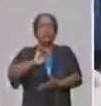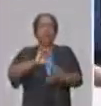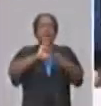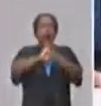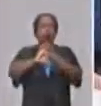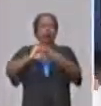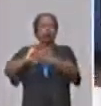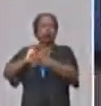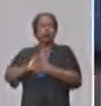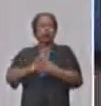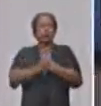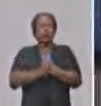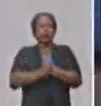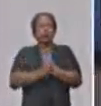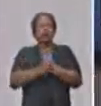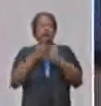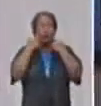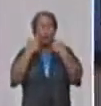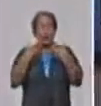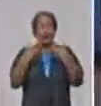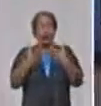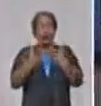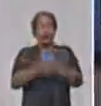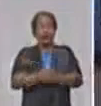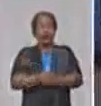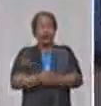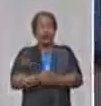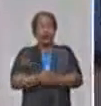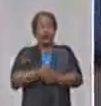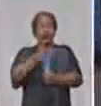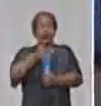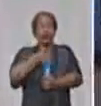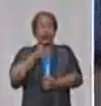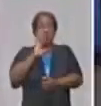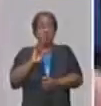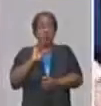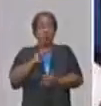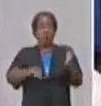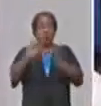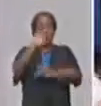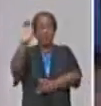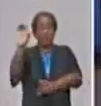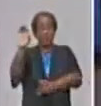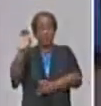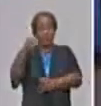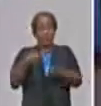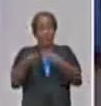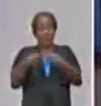Y además, algo importante, Randy, yo incluso estaba hablando con el Ministro del Comercio Exterior,